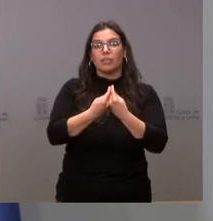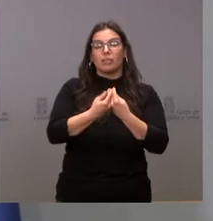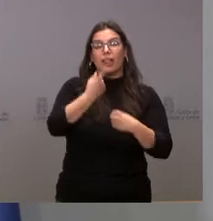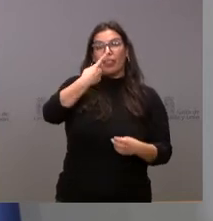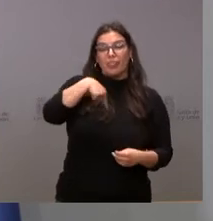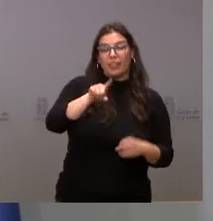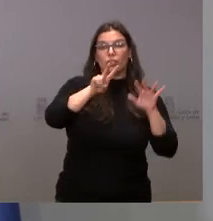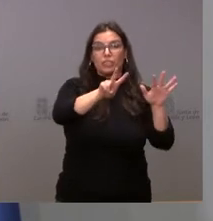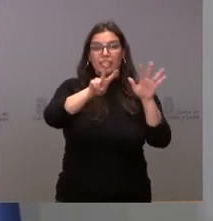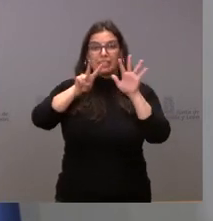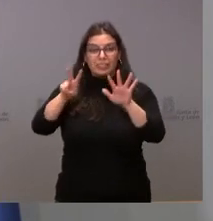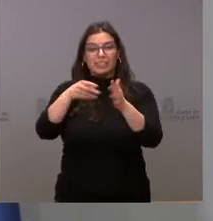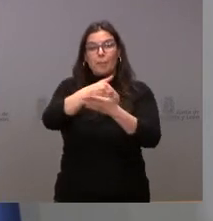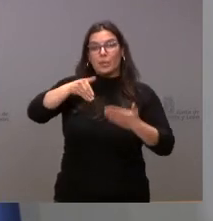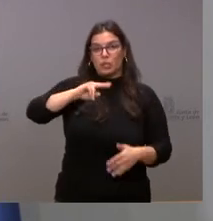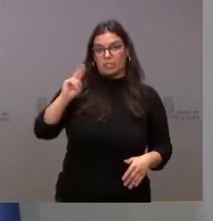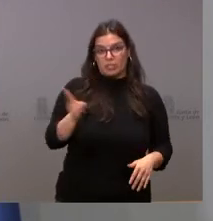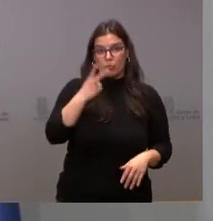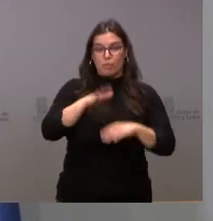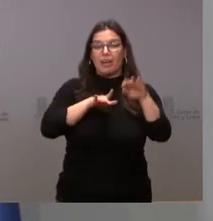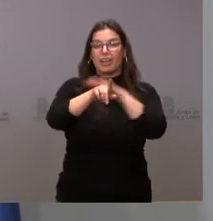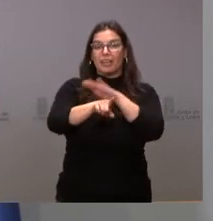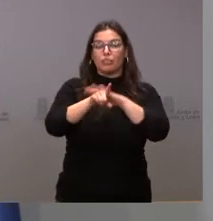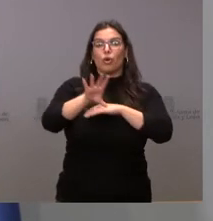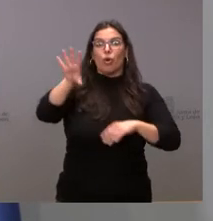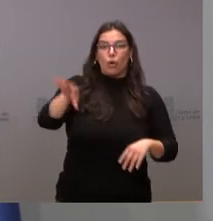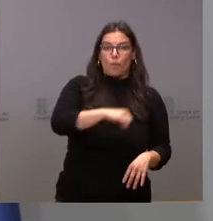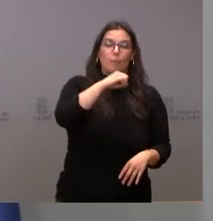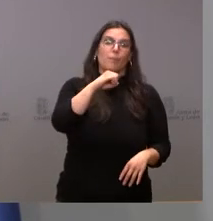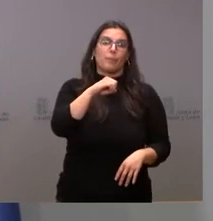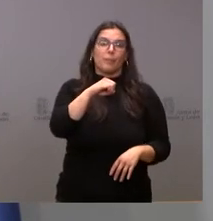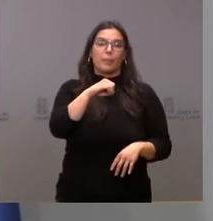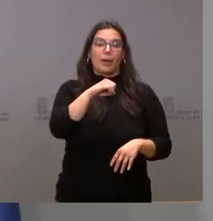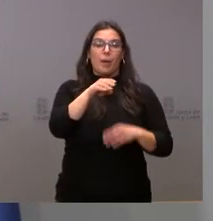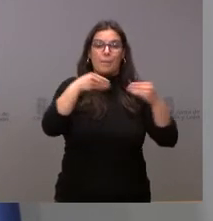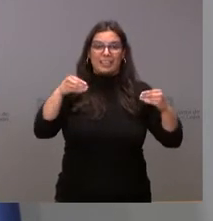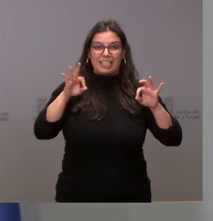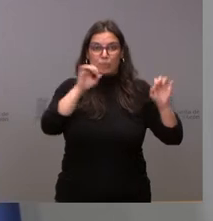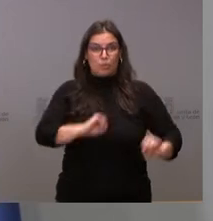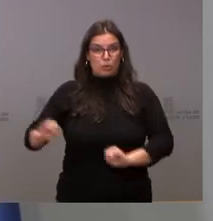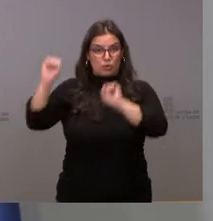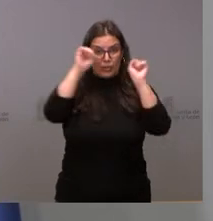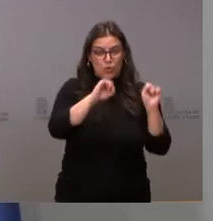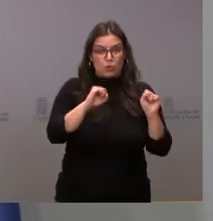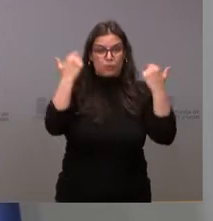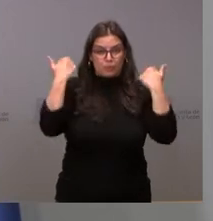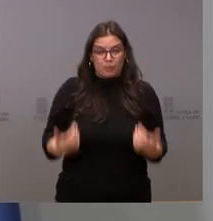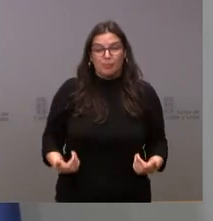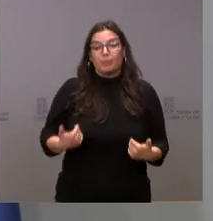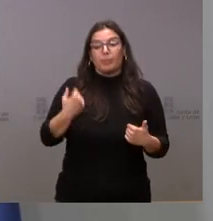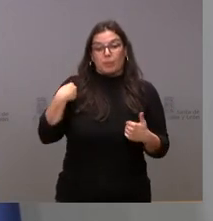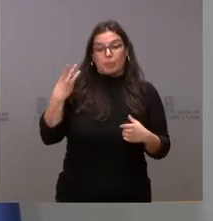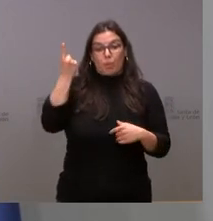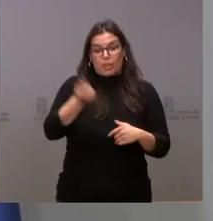177 millones de euros en la gestión de compra de material de protección. Dentro de este